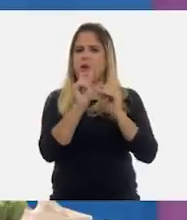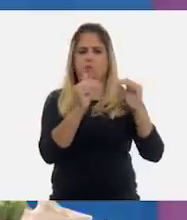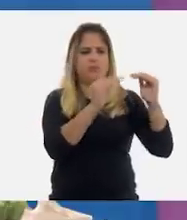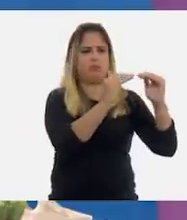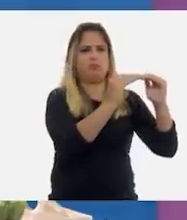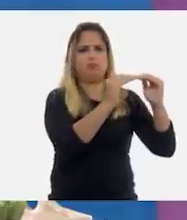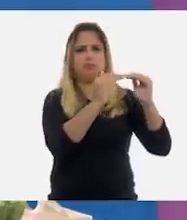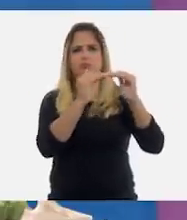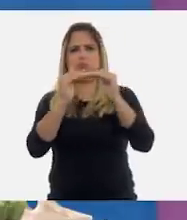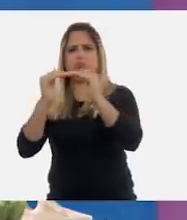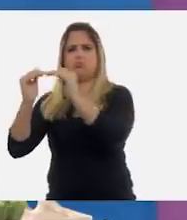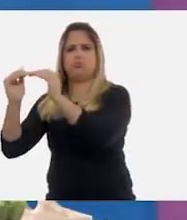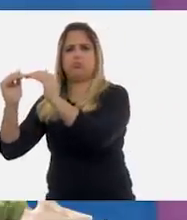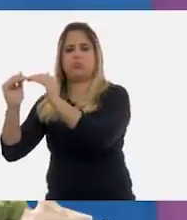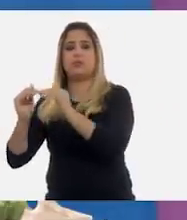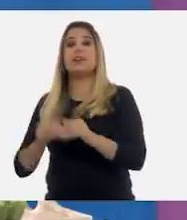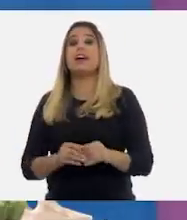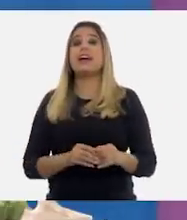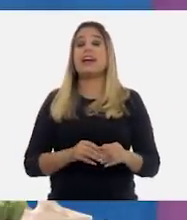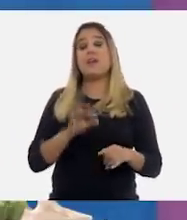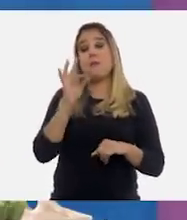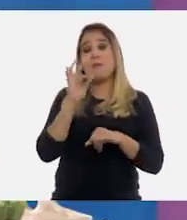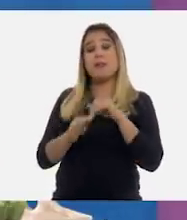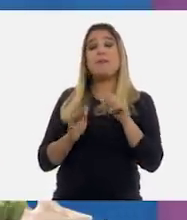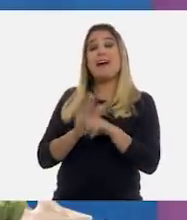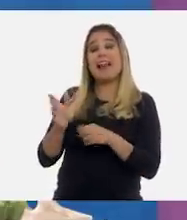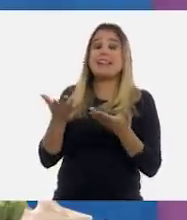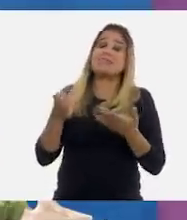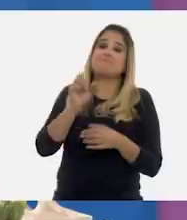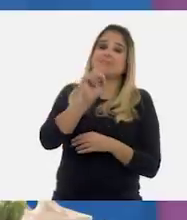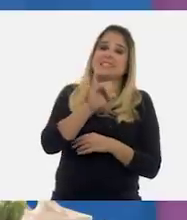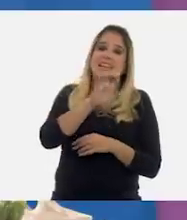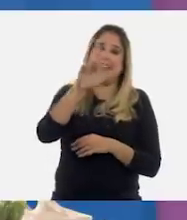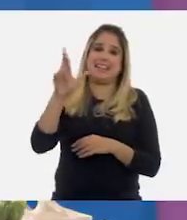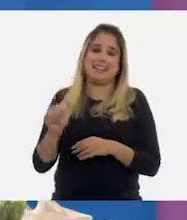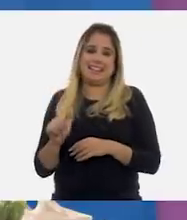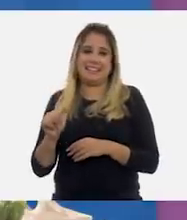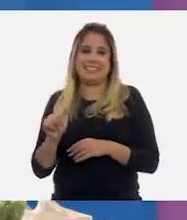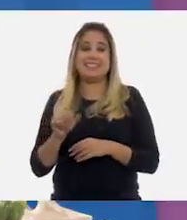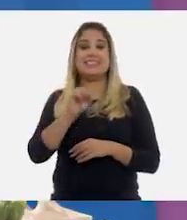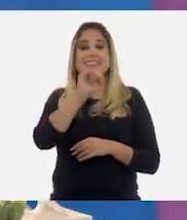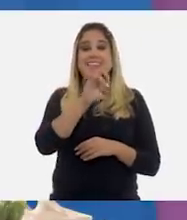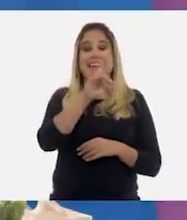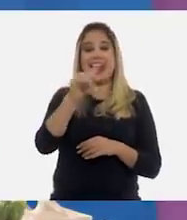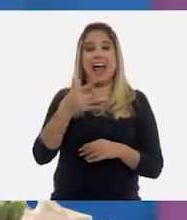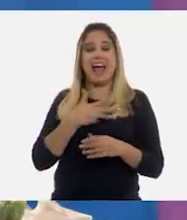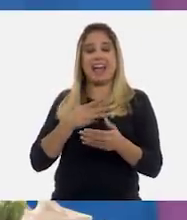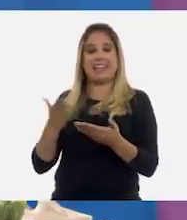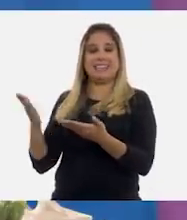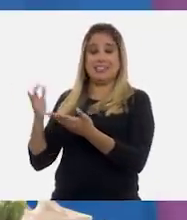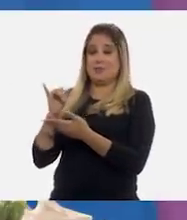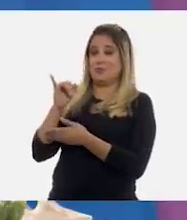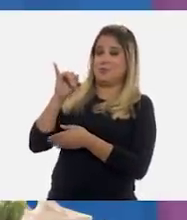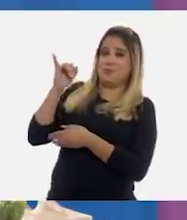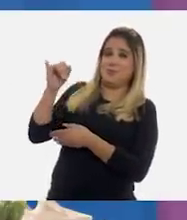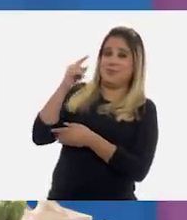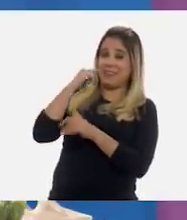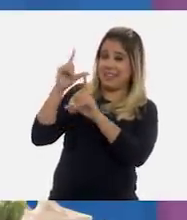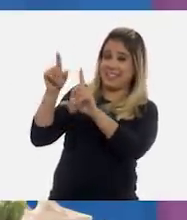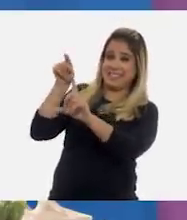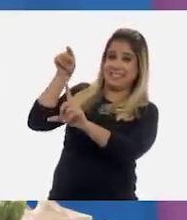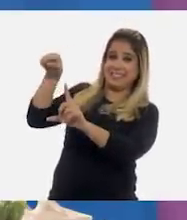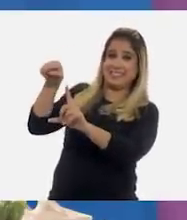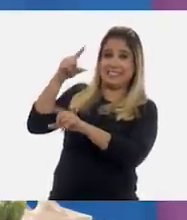Muy bien. Pues, si es la última que queda, entonces la sierra. Así es. la sierra la tenemos hasta allá. Ay,